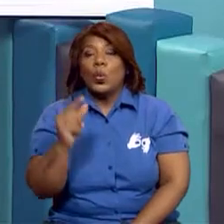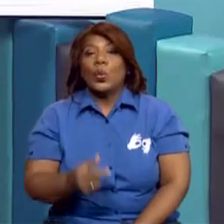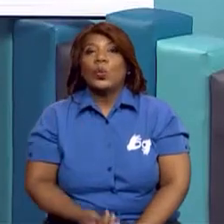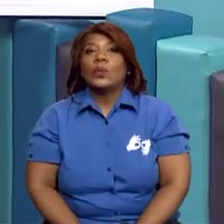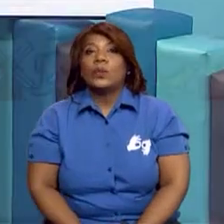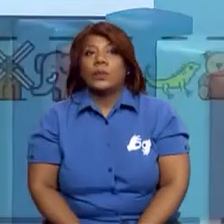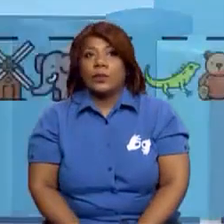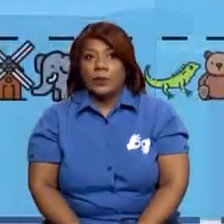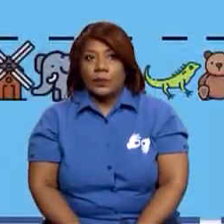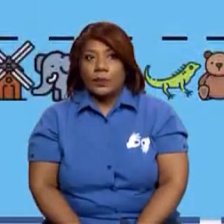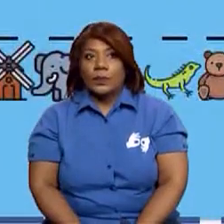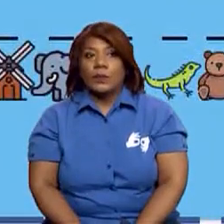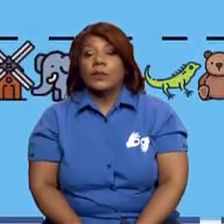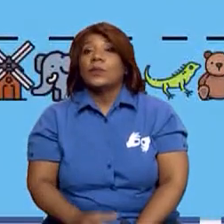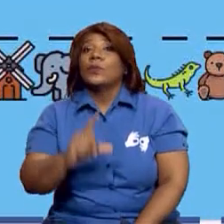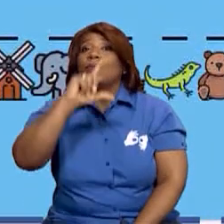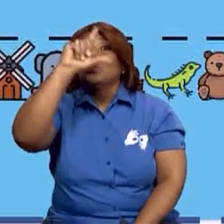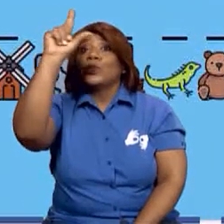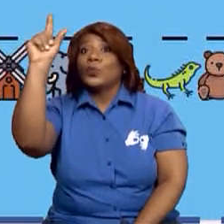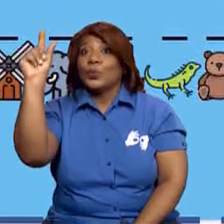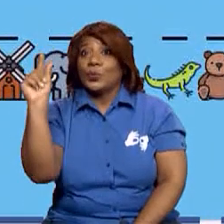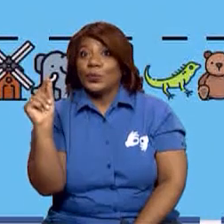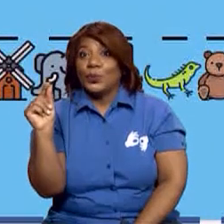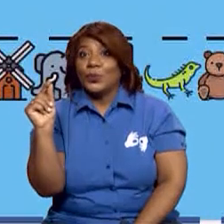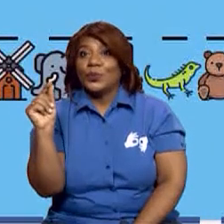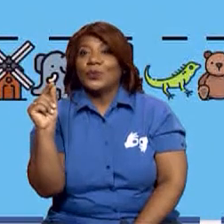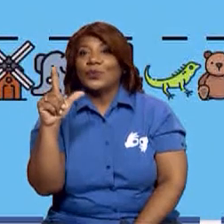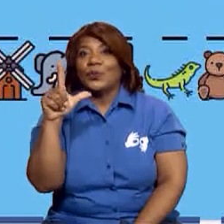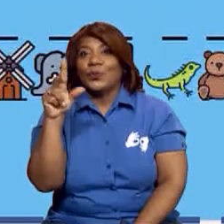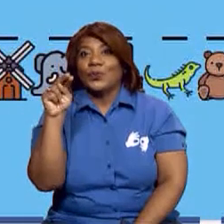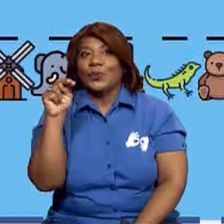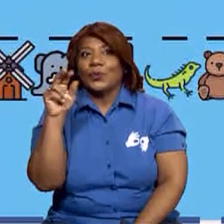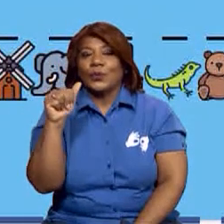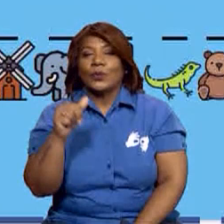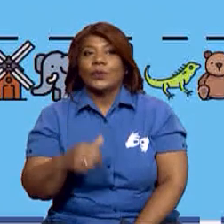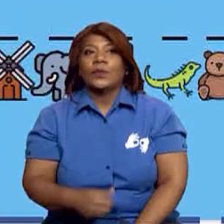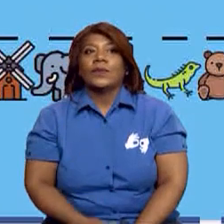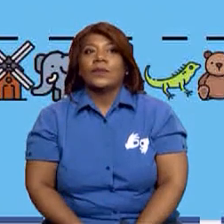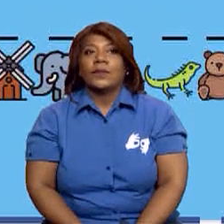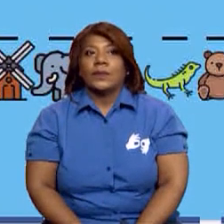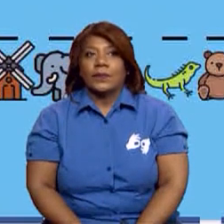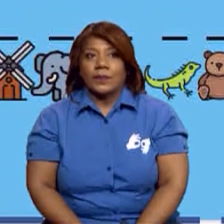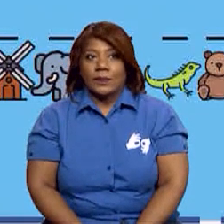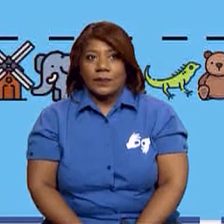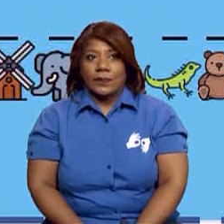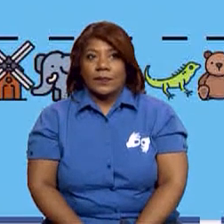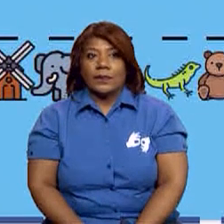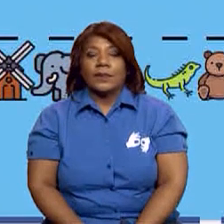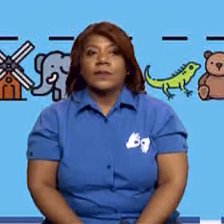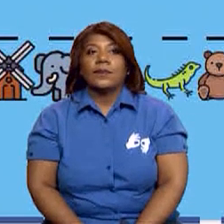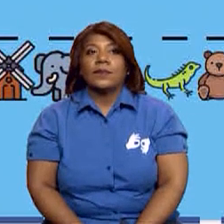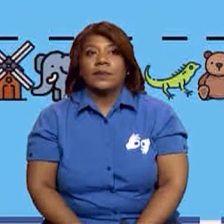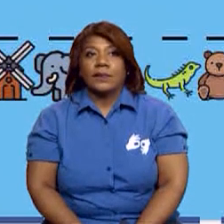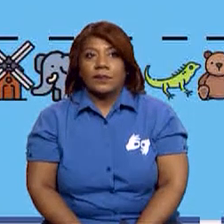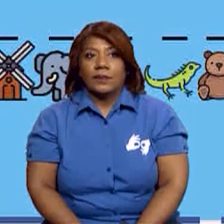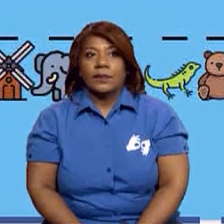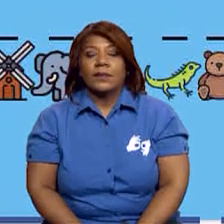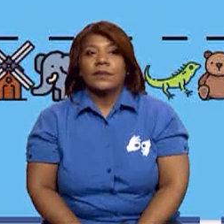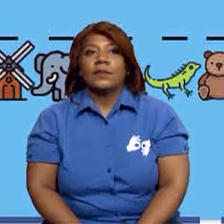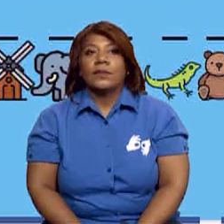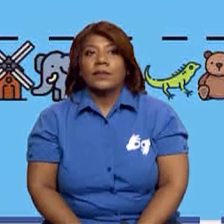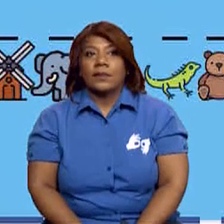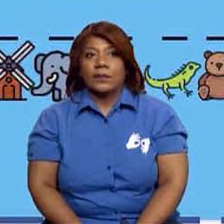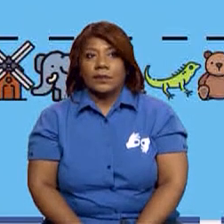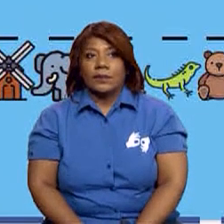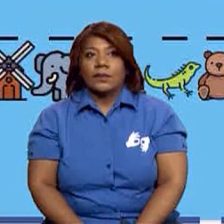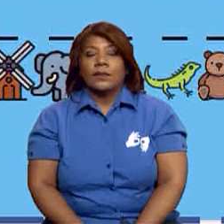La primera es una luna, ¿cierto? Así que vamos a escribir la letra L. Como